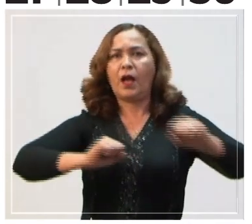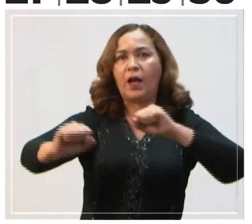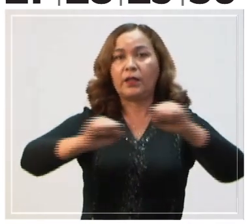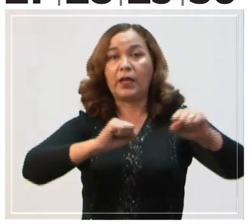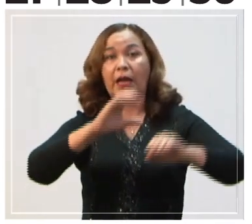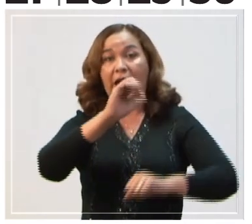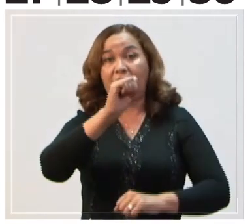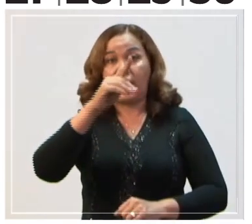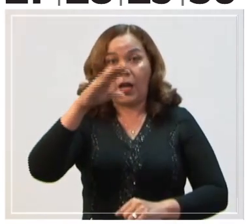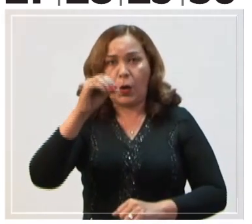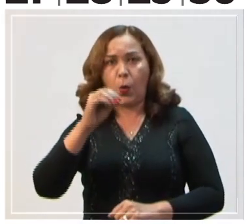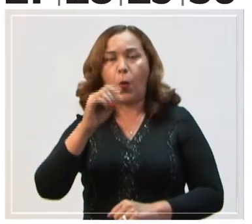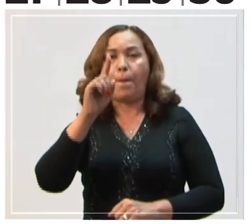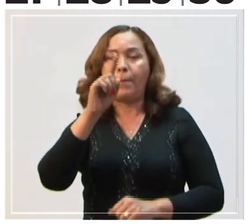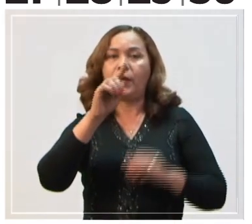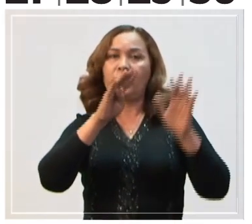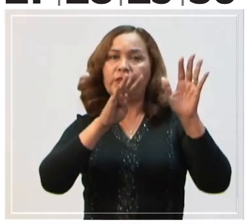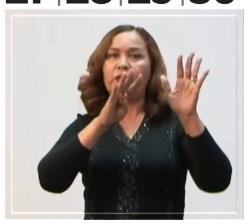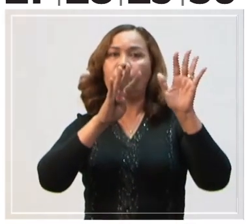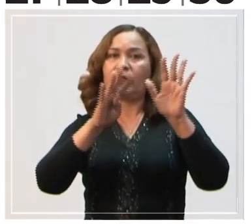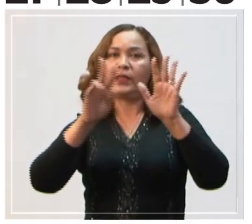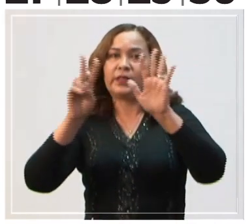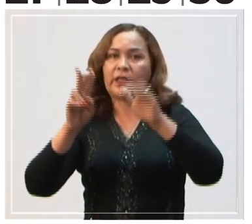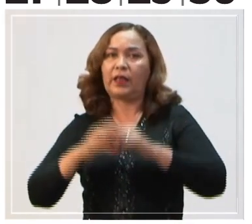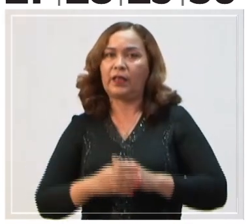Terremoto de Cariaco, 1997.